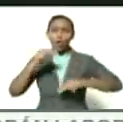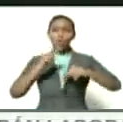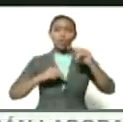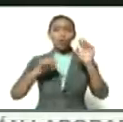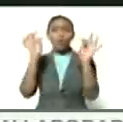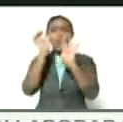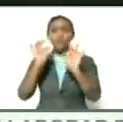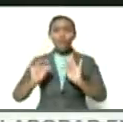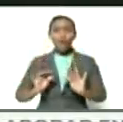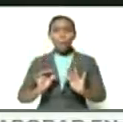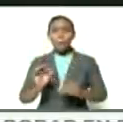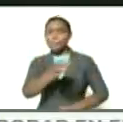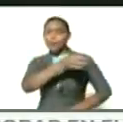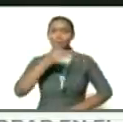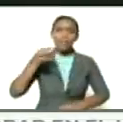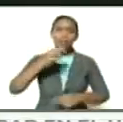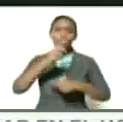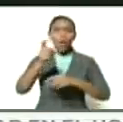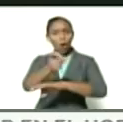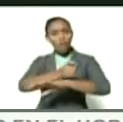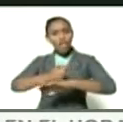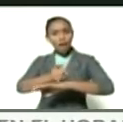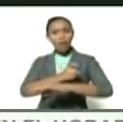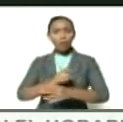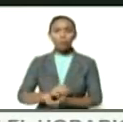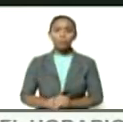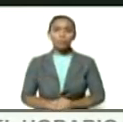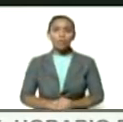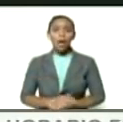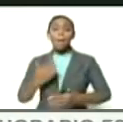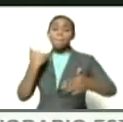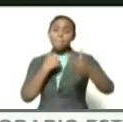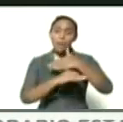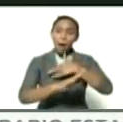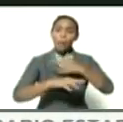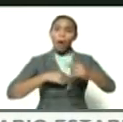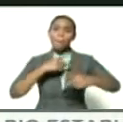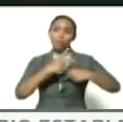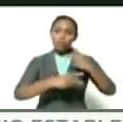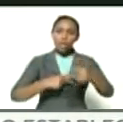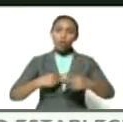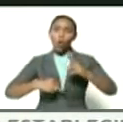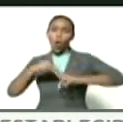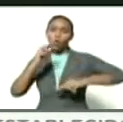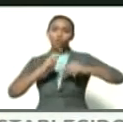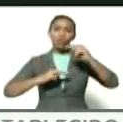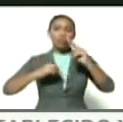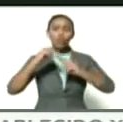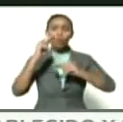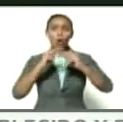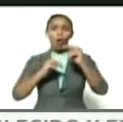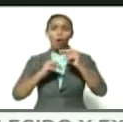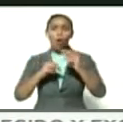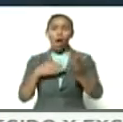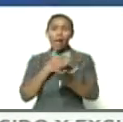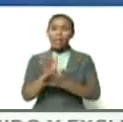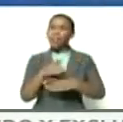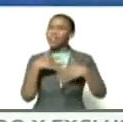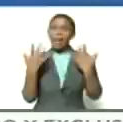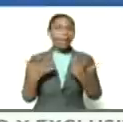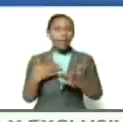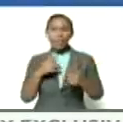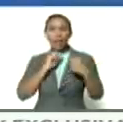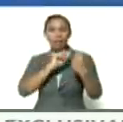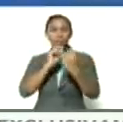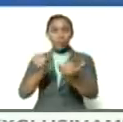método más efectivo de gobierno vamos a un proceso de construcción a través de la crítica y la